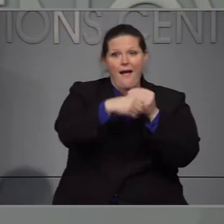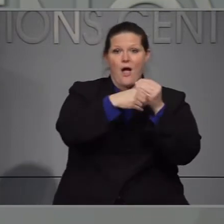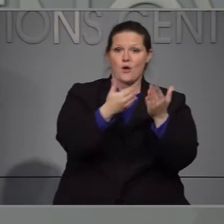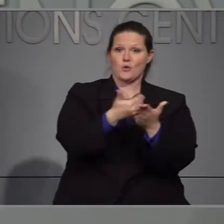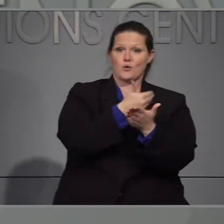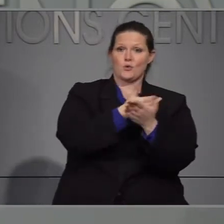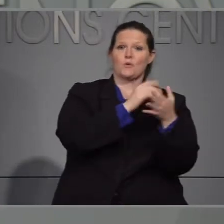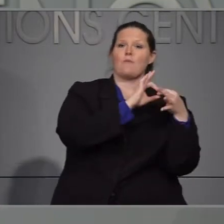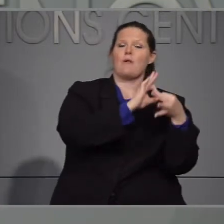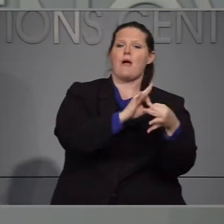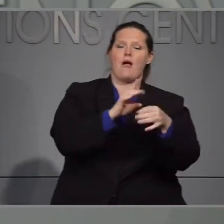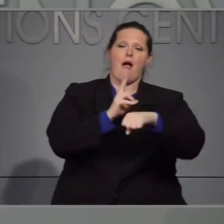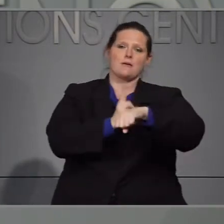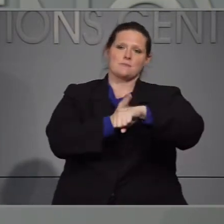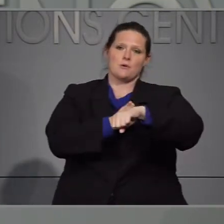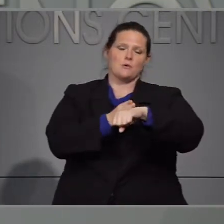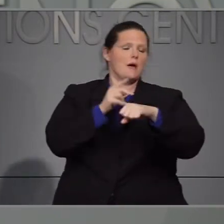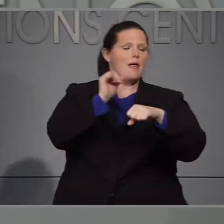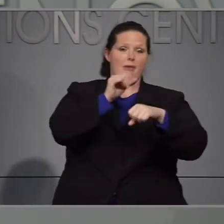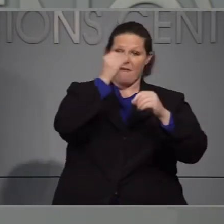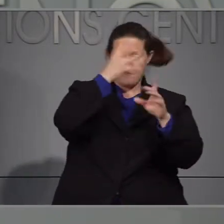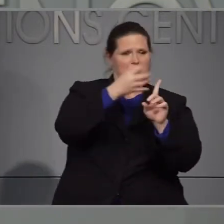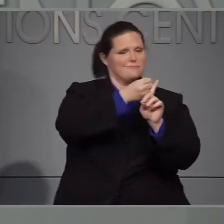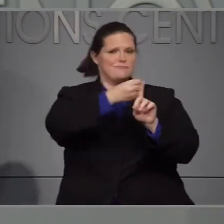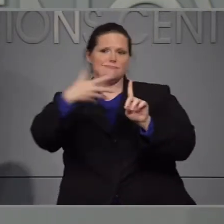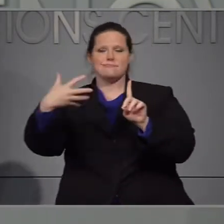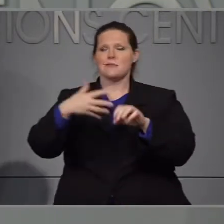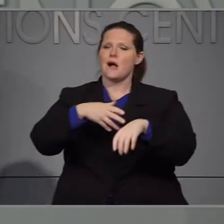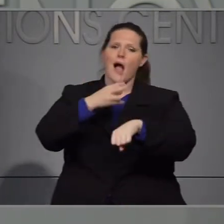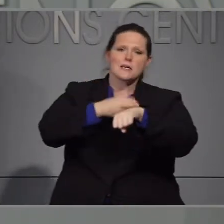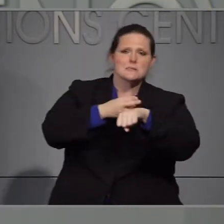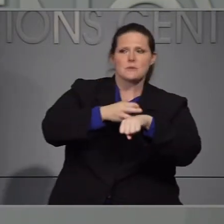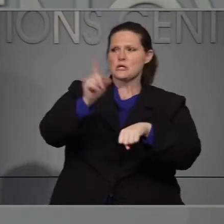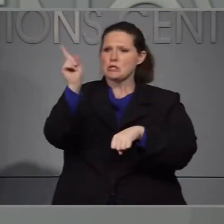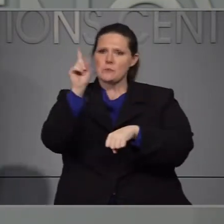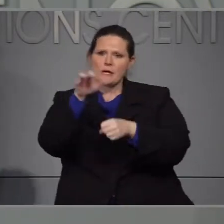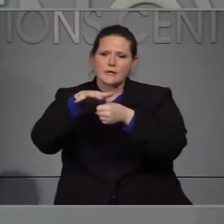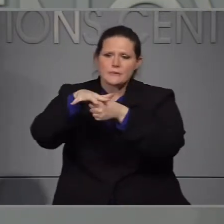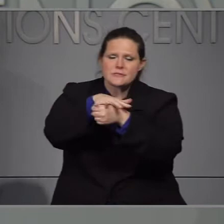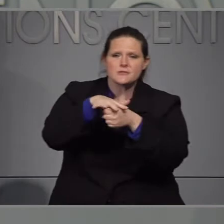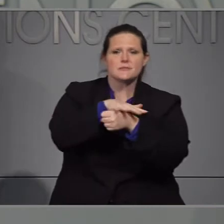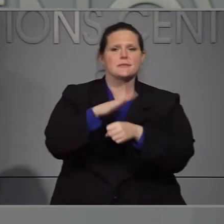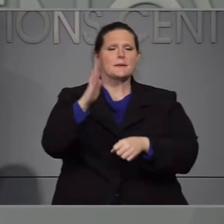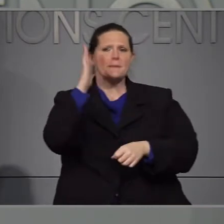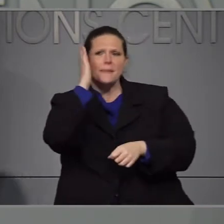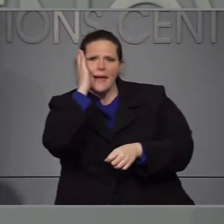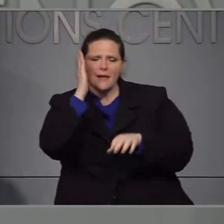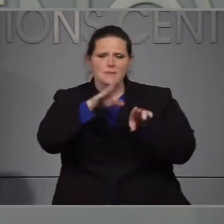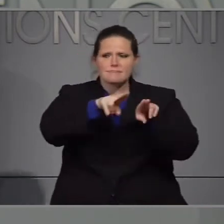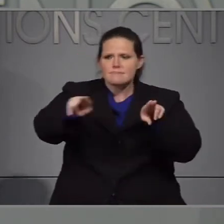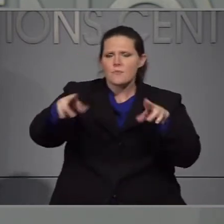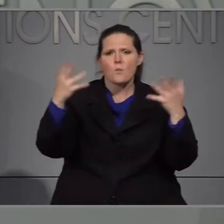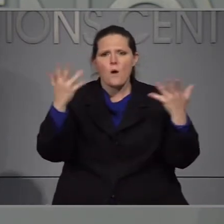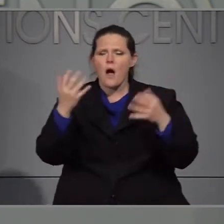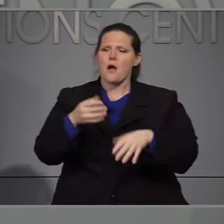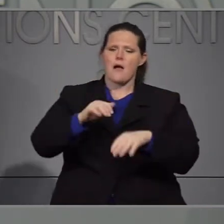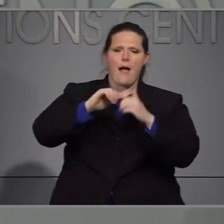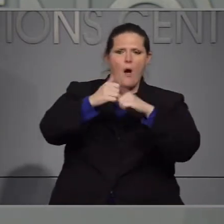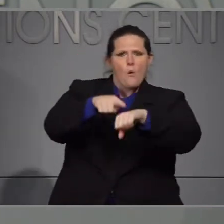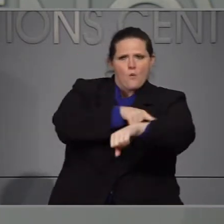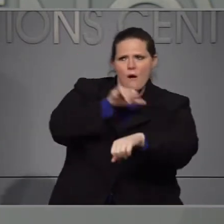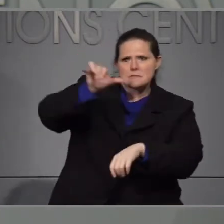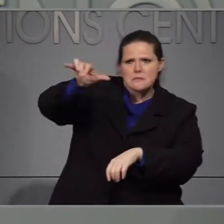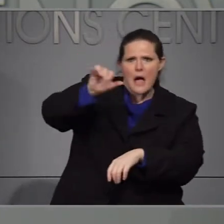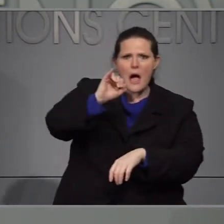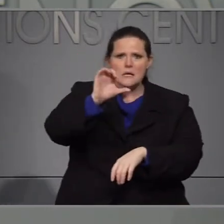pueden encontrar esta información sobre después hospitalizaciones sobre por región por pacientes internados y uso de camas en cuidados